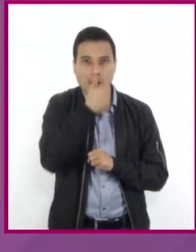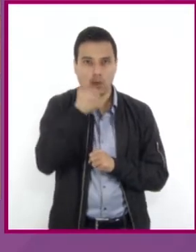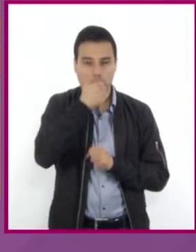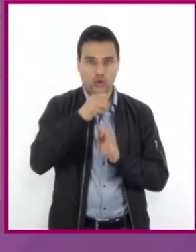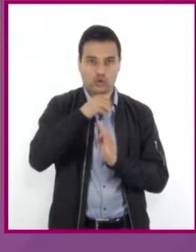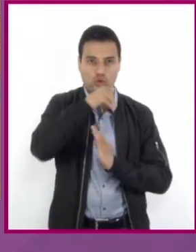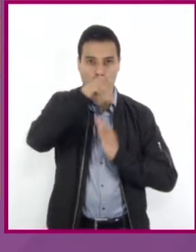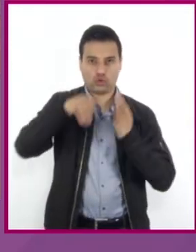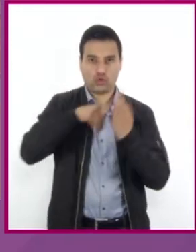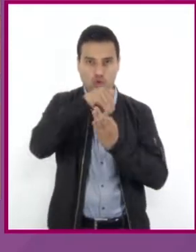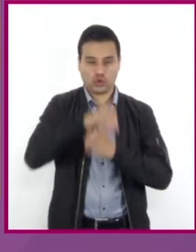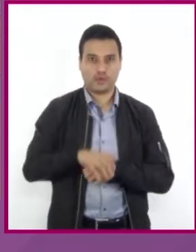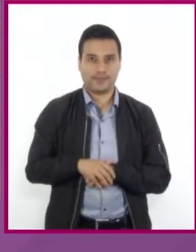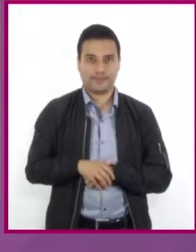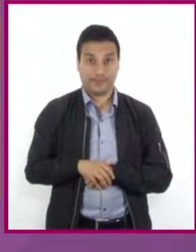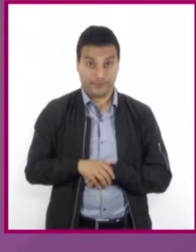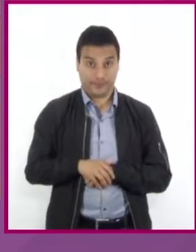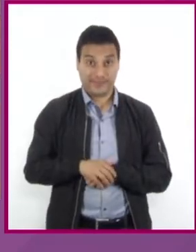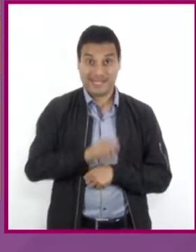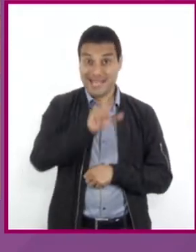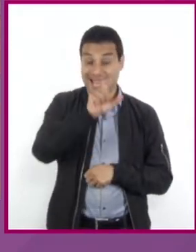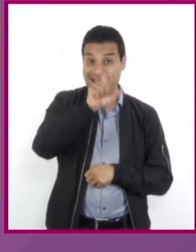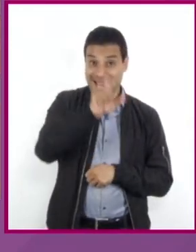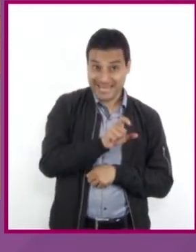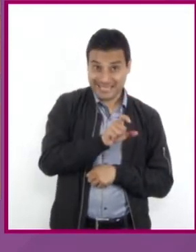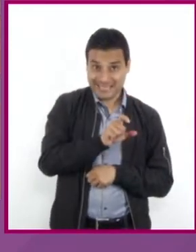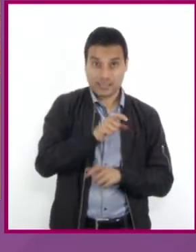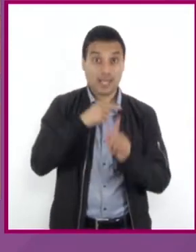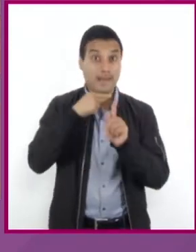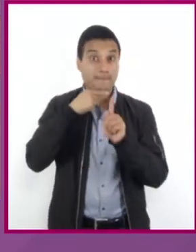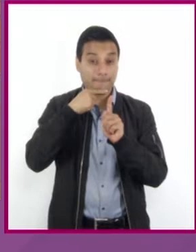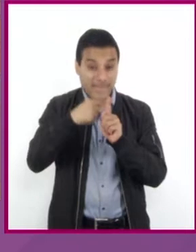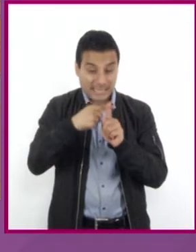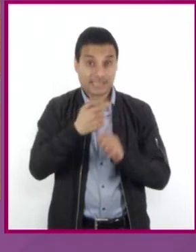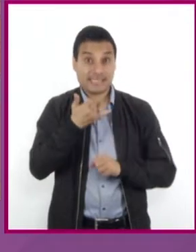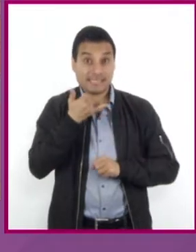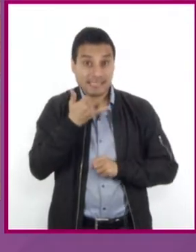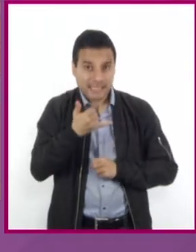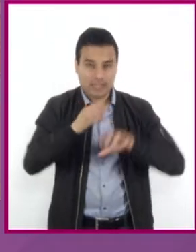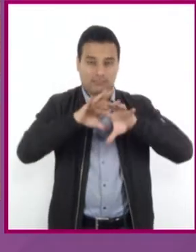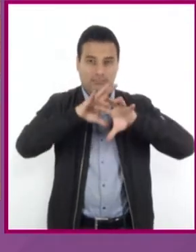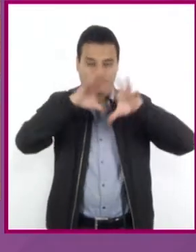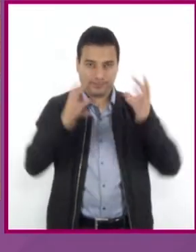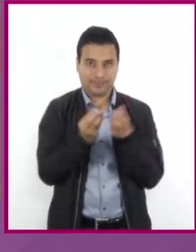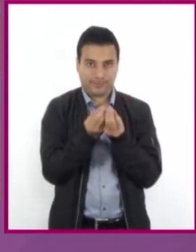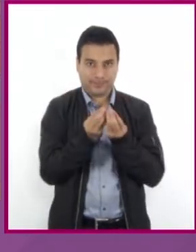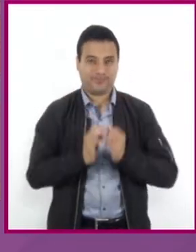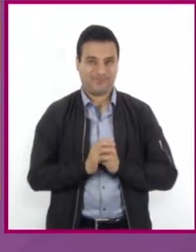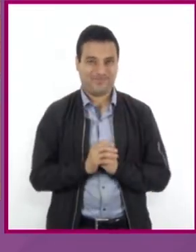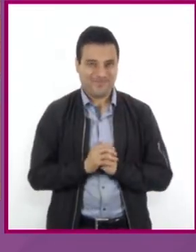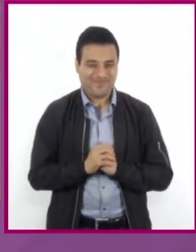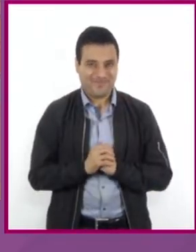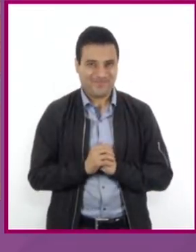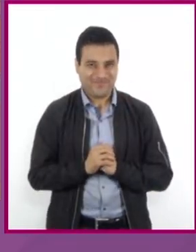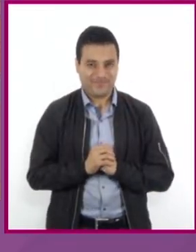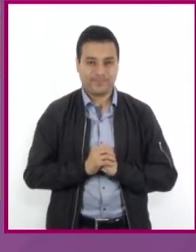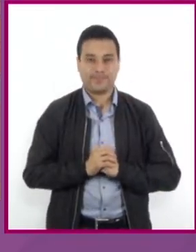suma de alumnas x y de alumnos y, lo cual se traduce algebraicamente como